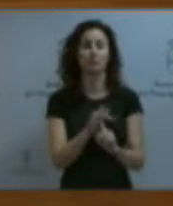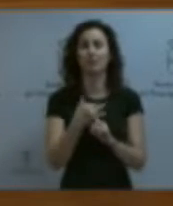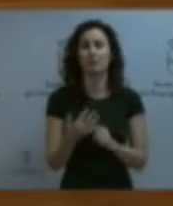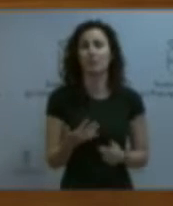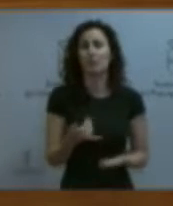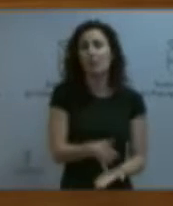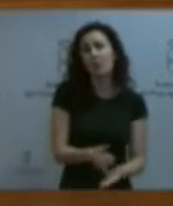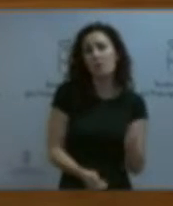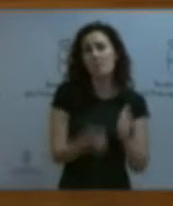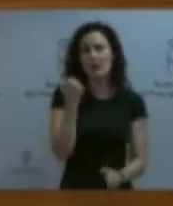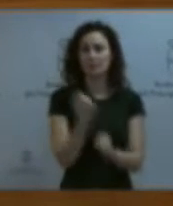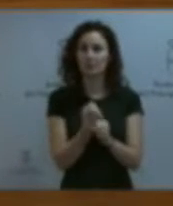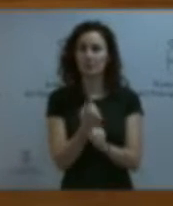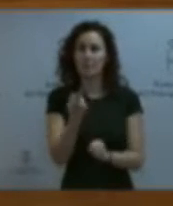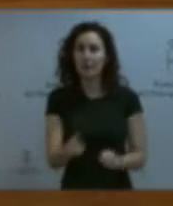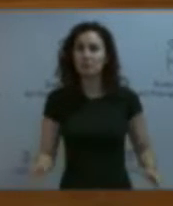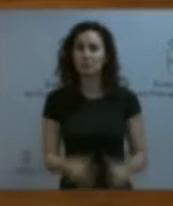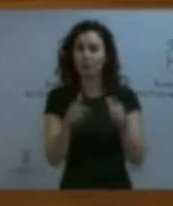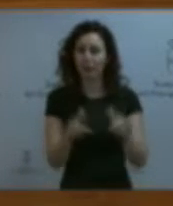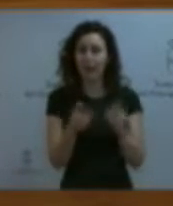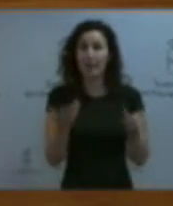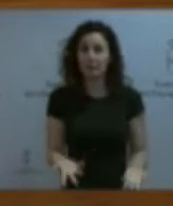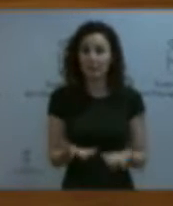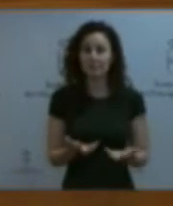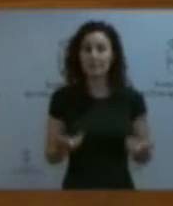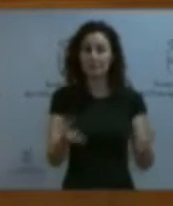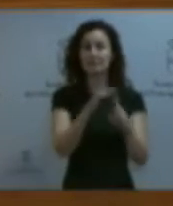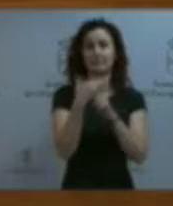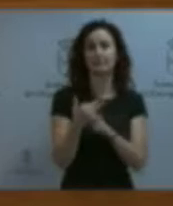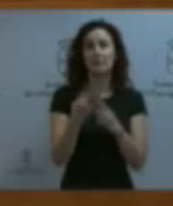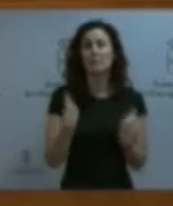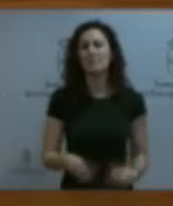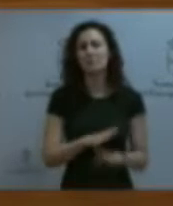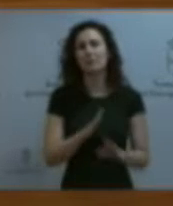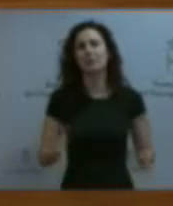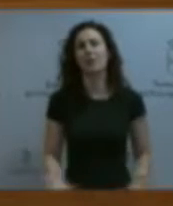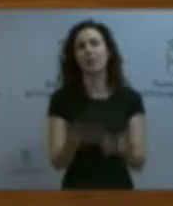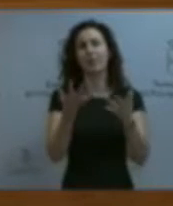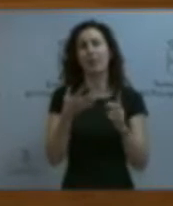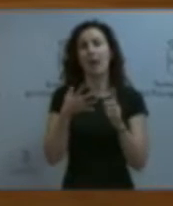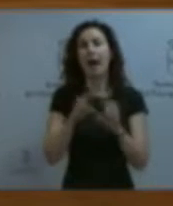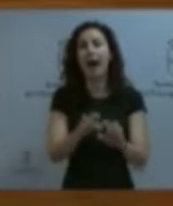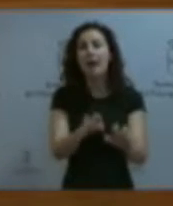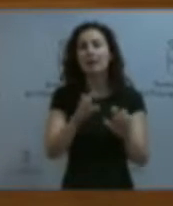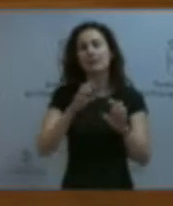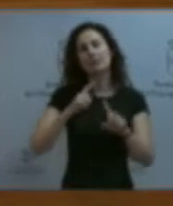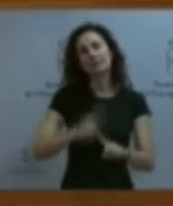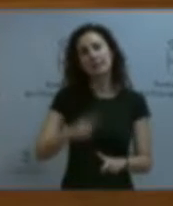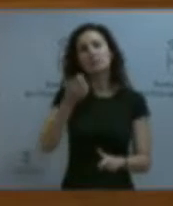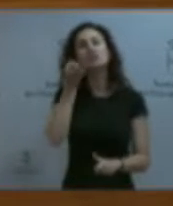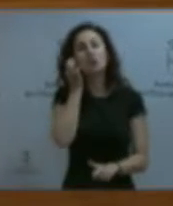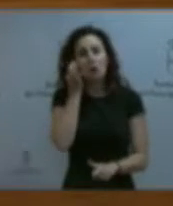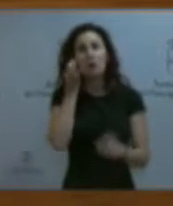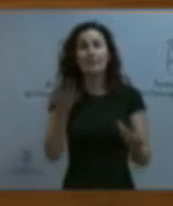laboral y social, y en tal contexto aumenta la impunidad en situaciones como el acoso sexual. Quienes se oponen a que tales